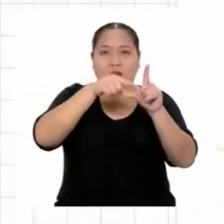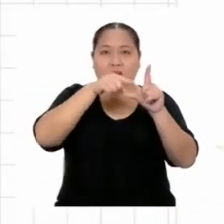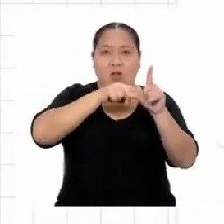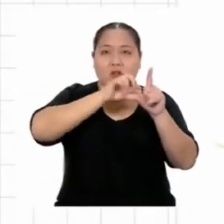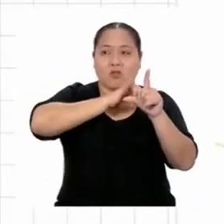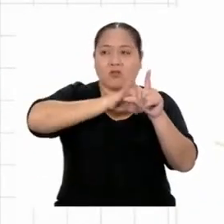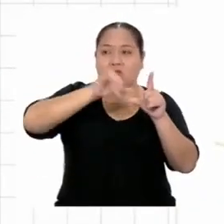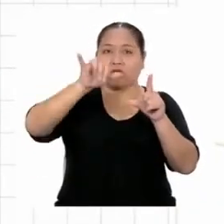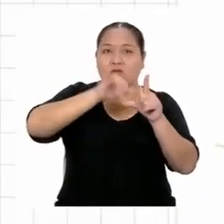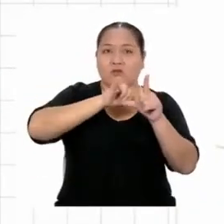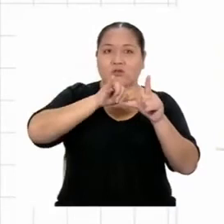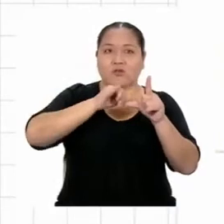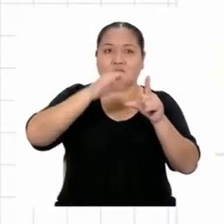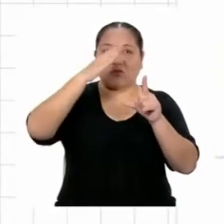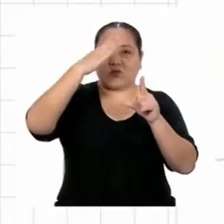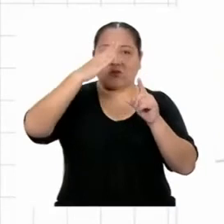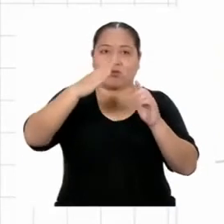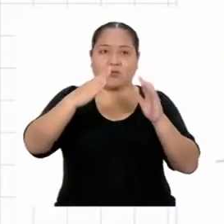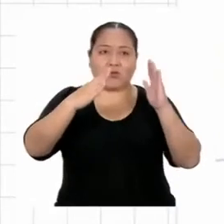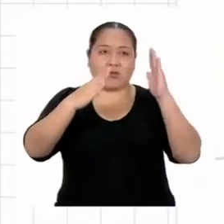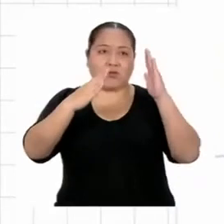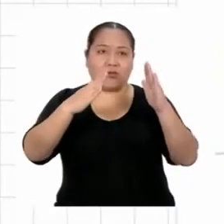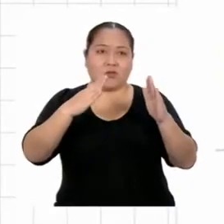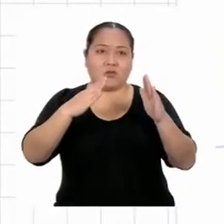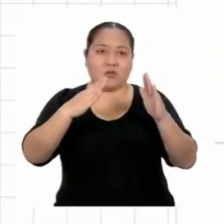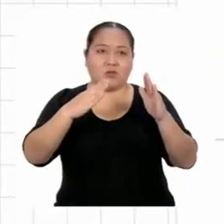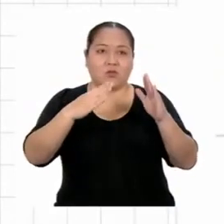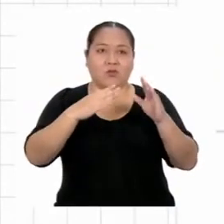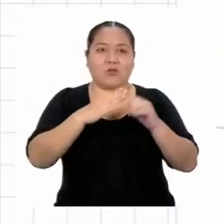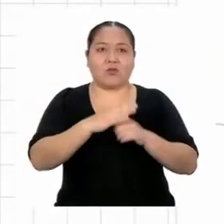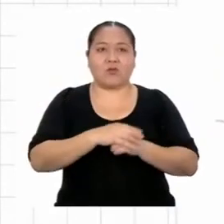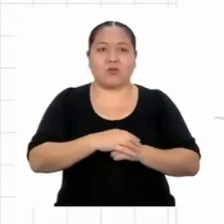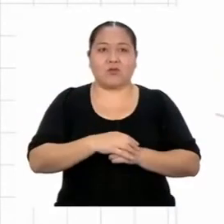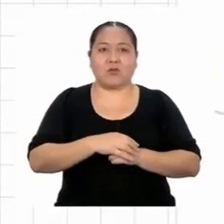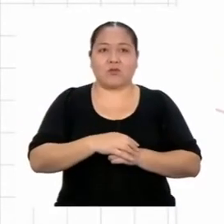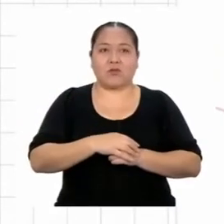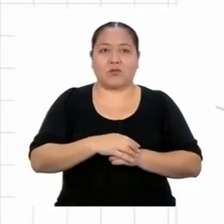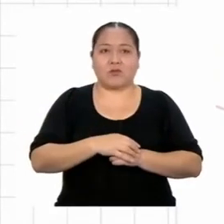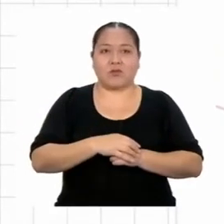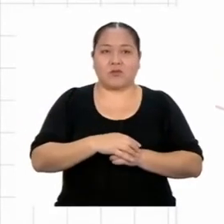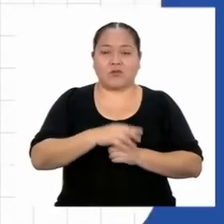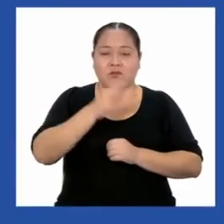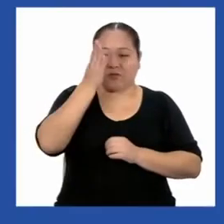Y sus lados correspondientes son proporcionales.